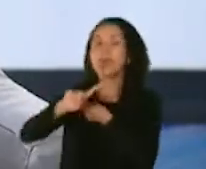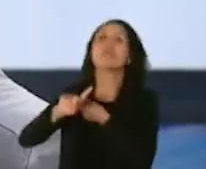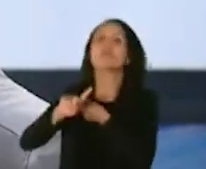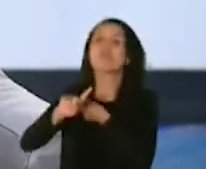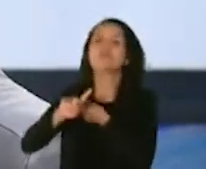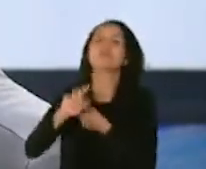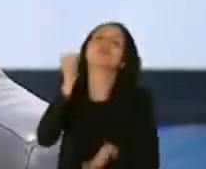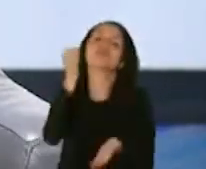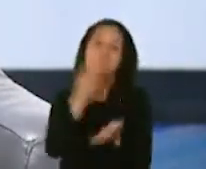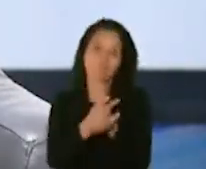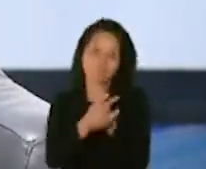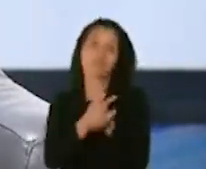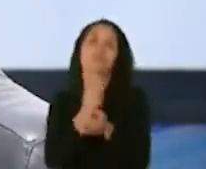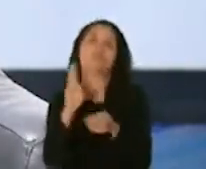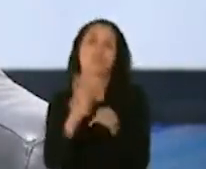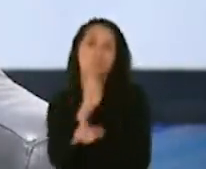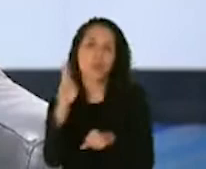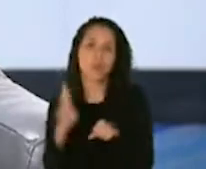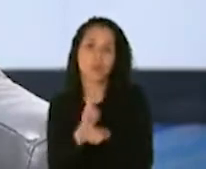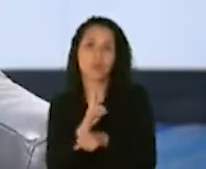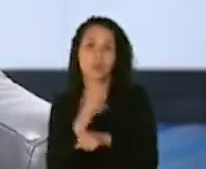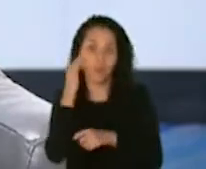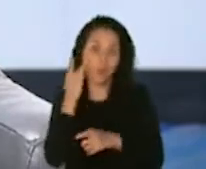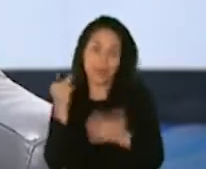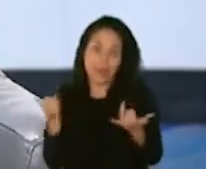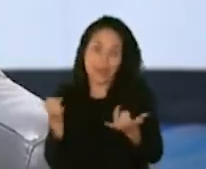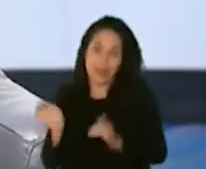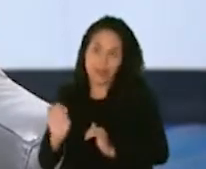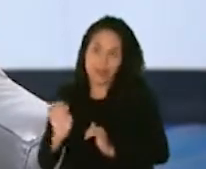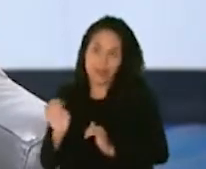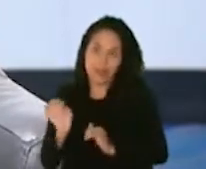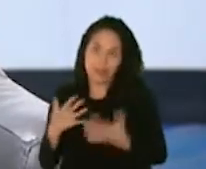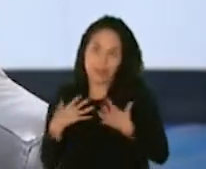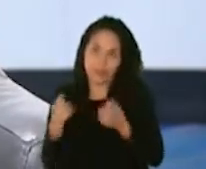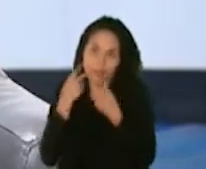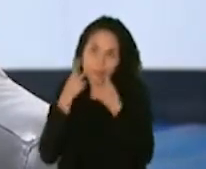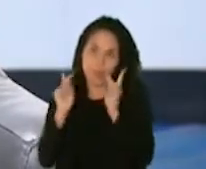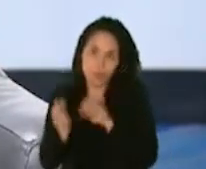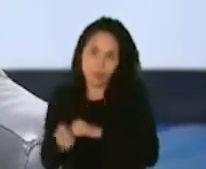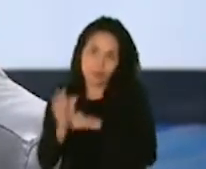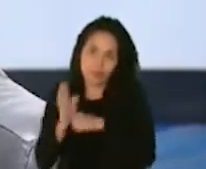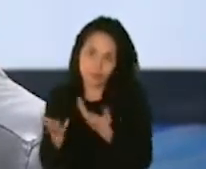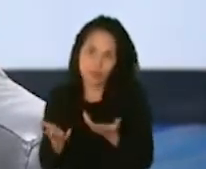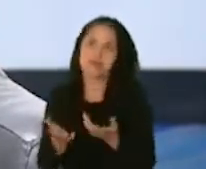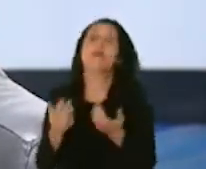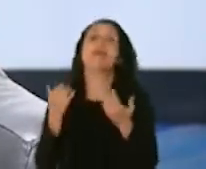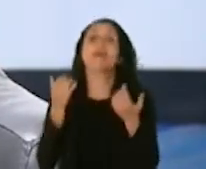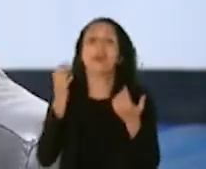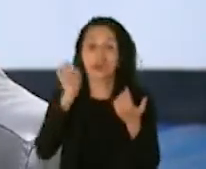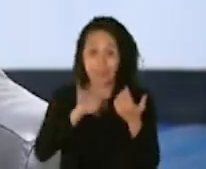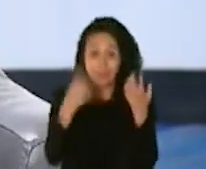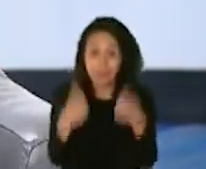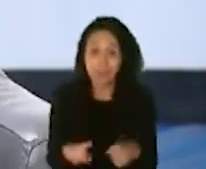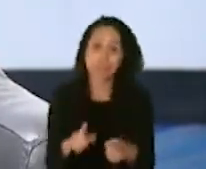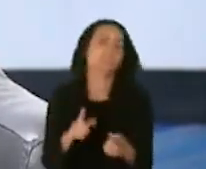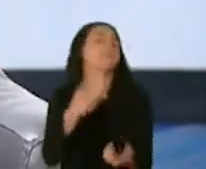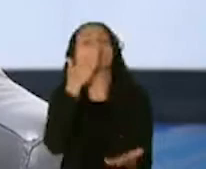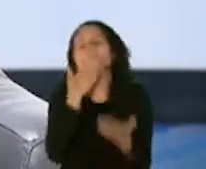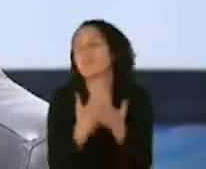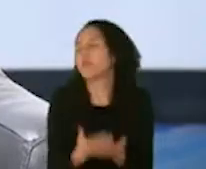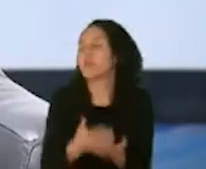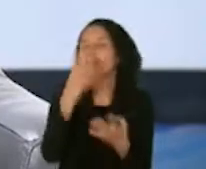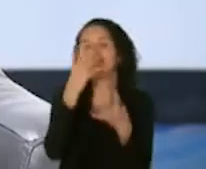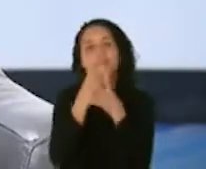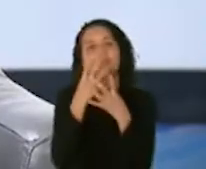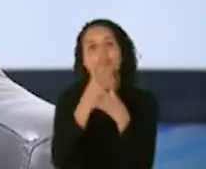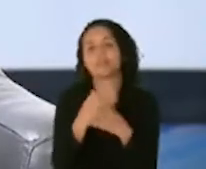autorización de uso por la emergencia de salud pública que se vive. Inmediatamente ocurre eso. Es una gran noticia. Es el